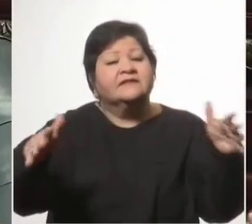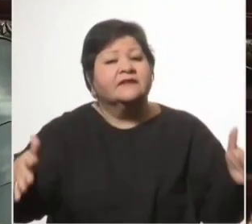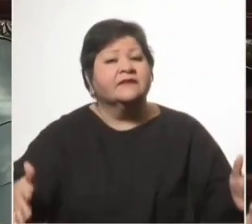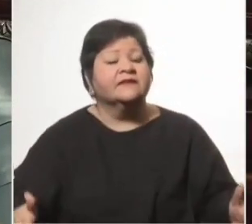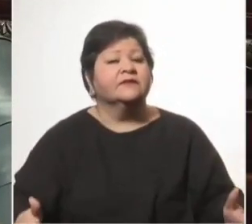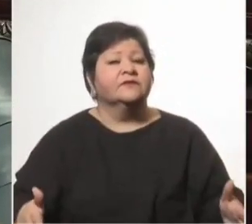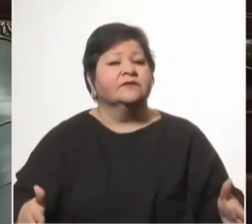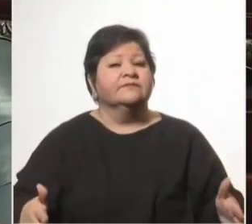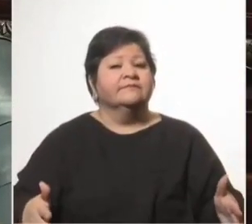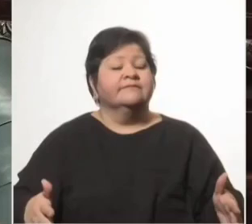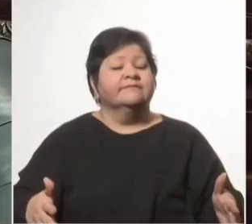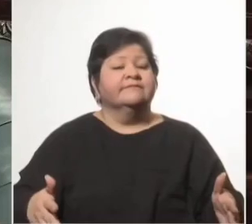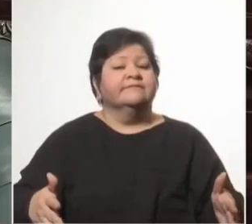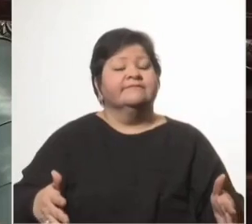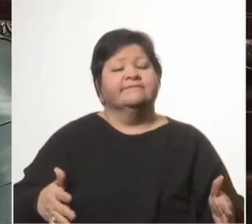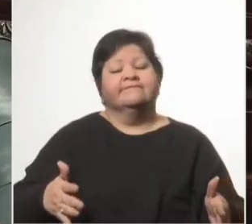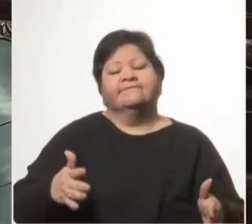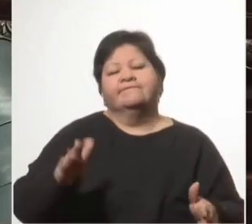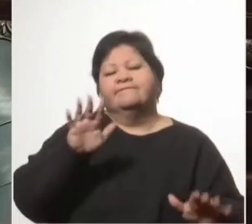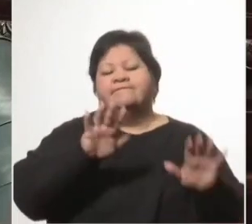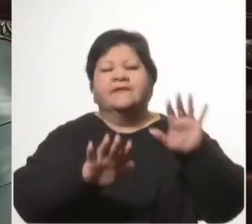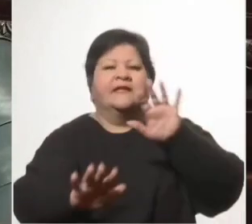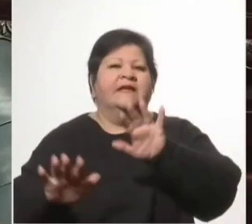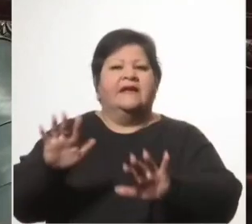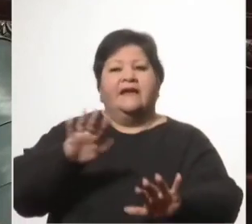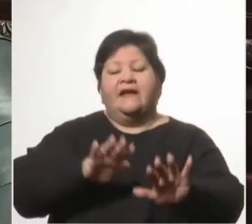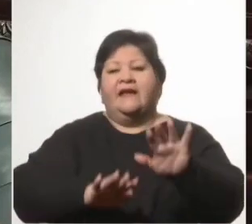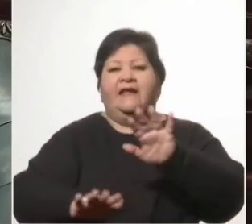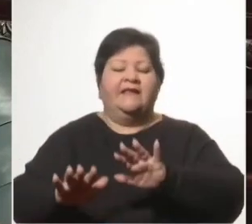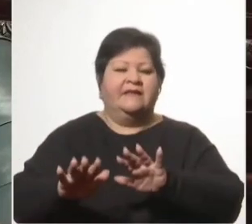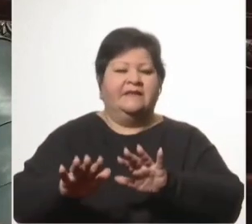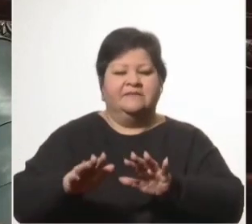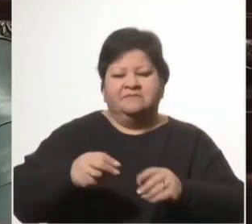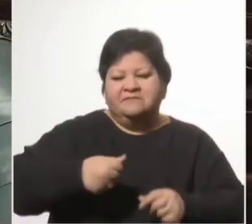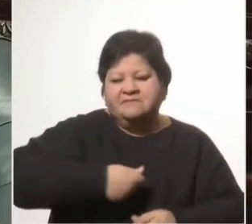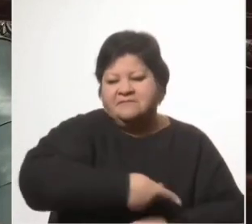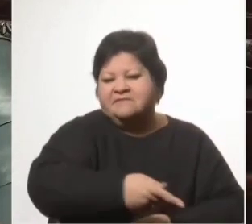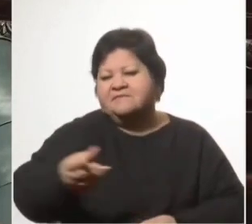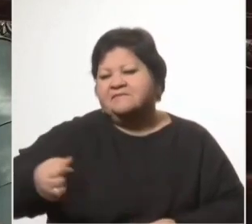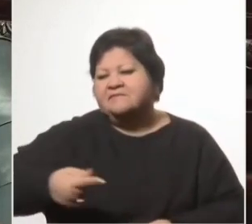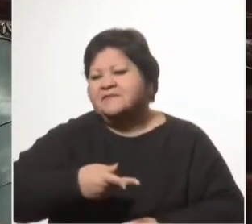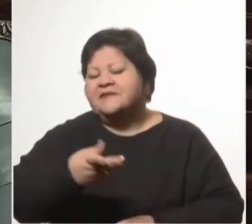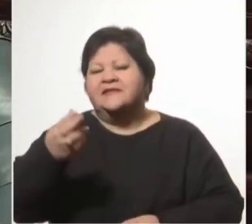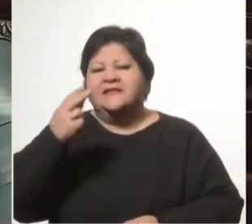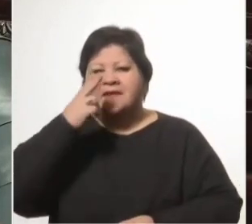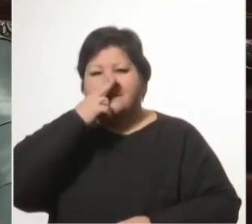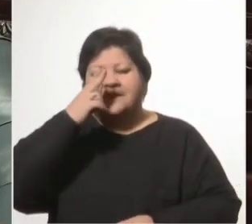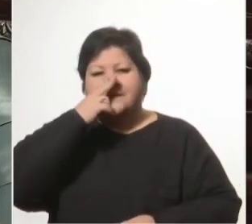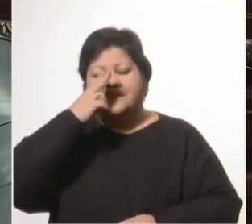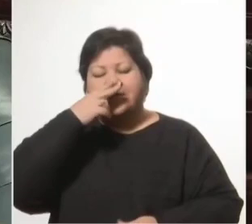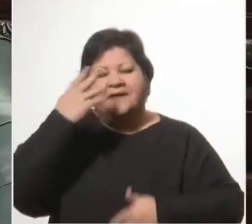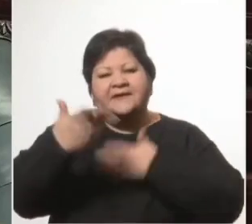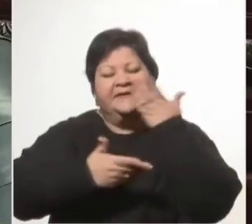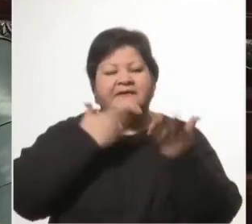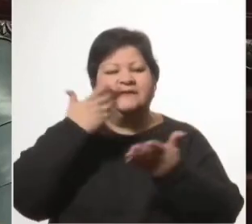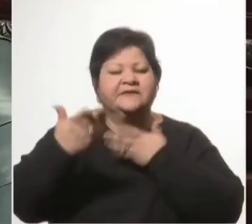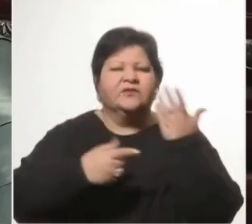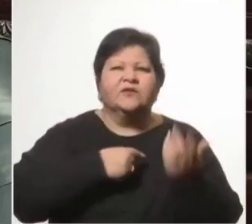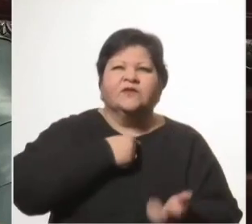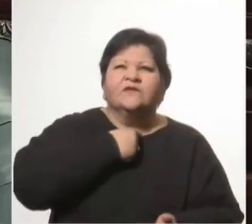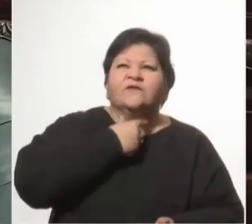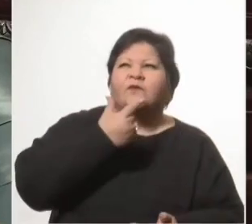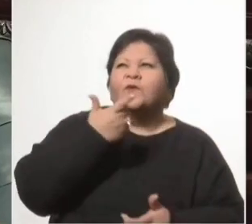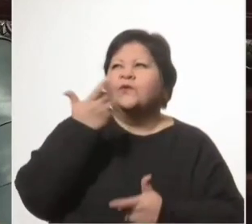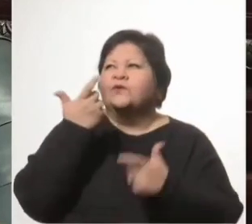La mascarada envolvía la brisa, sembraban migas de pan en canciones, su voz se tornaba grotesca la